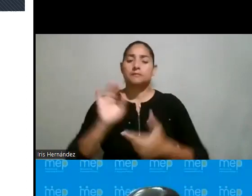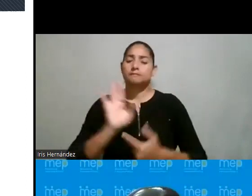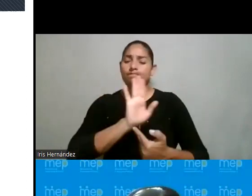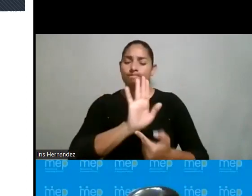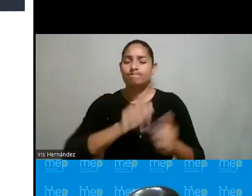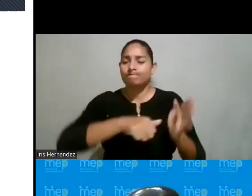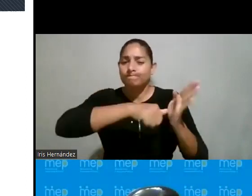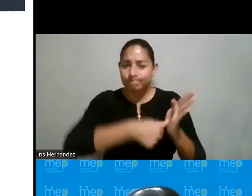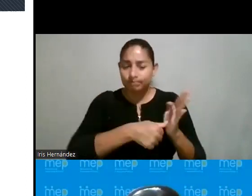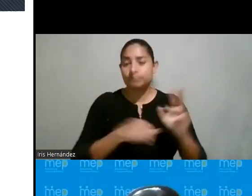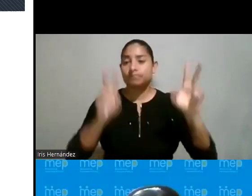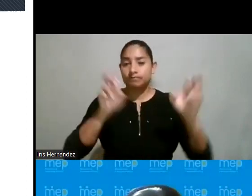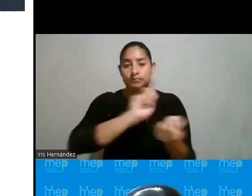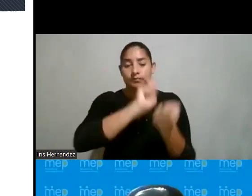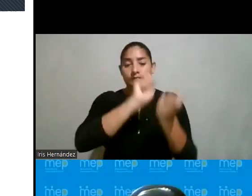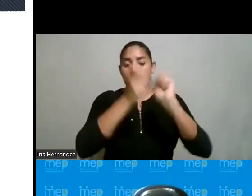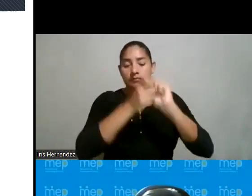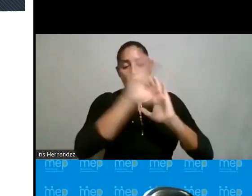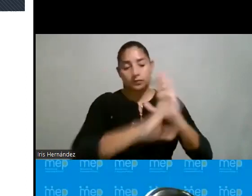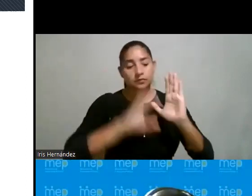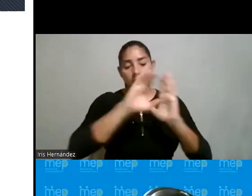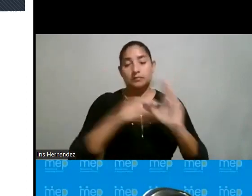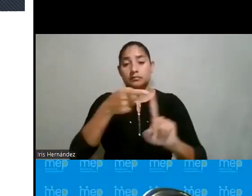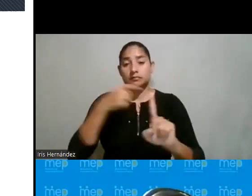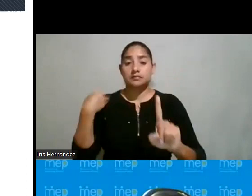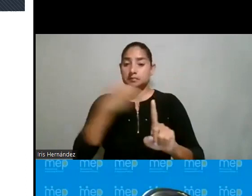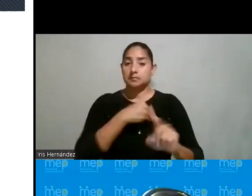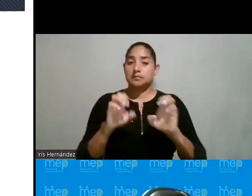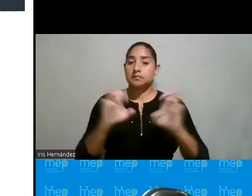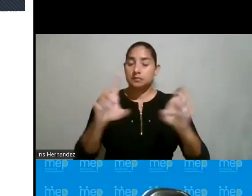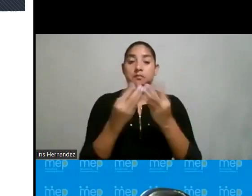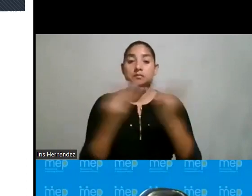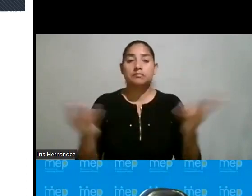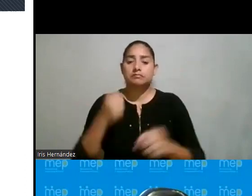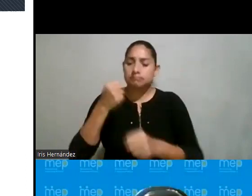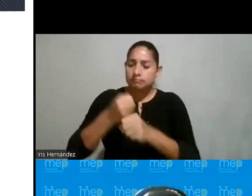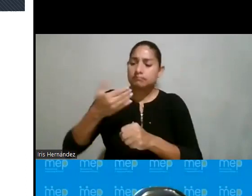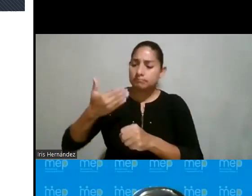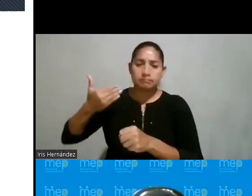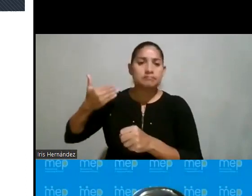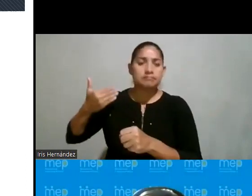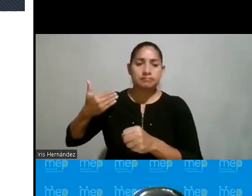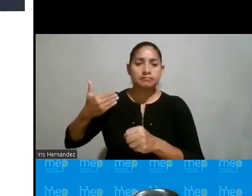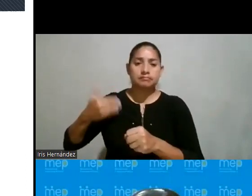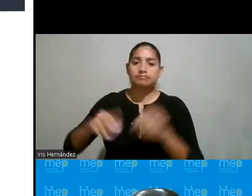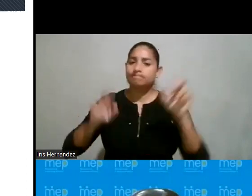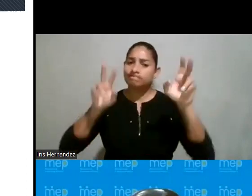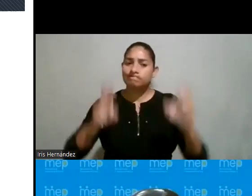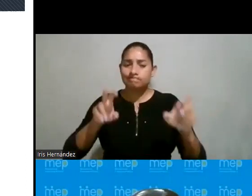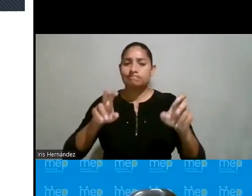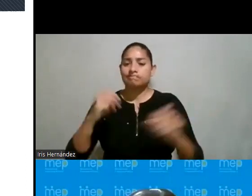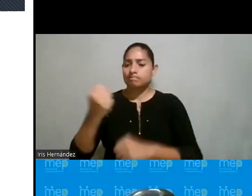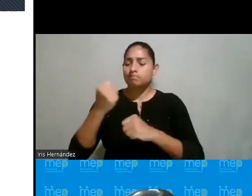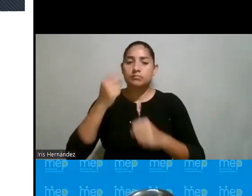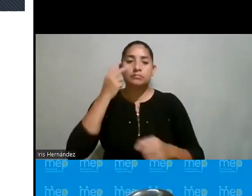Son el tema de la transformación curricular. Desde el Ministerio de Educación Pública se ha venido trabajando, ¿verdad?, este tema de el poder